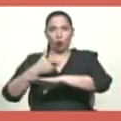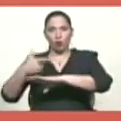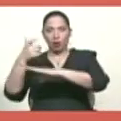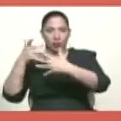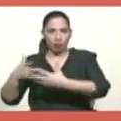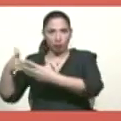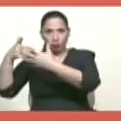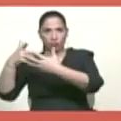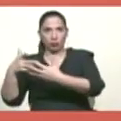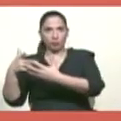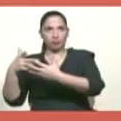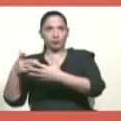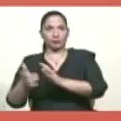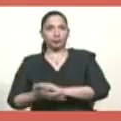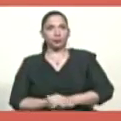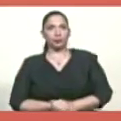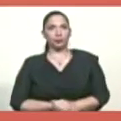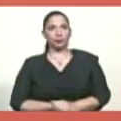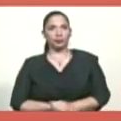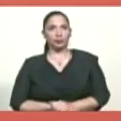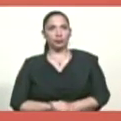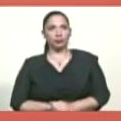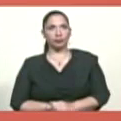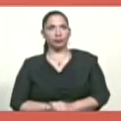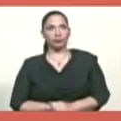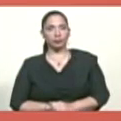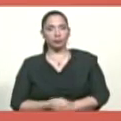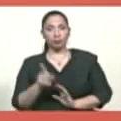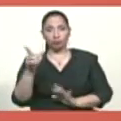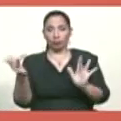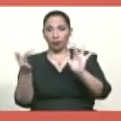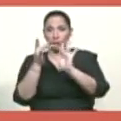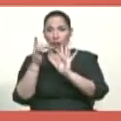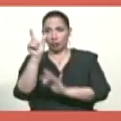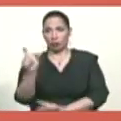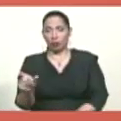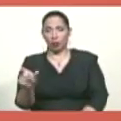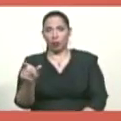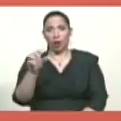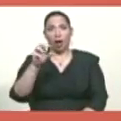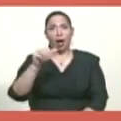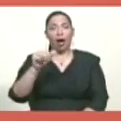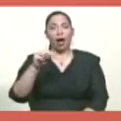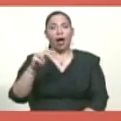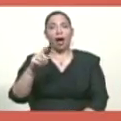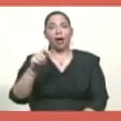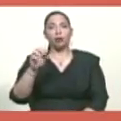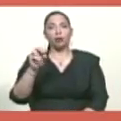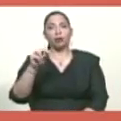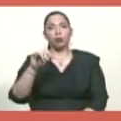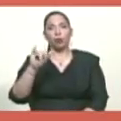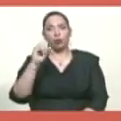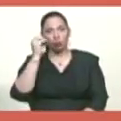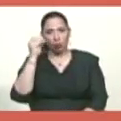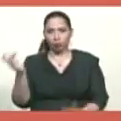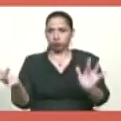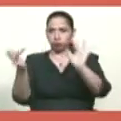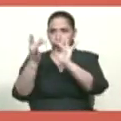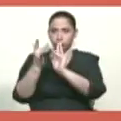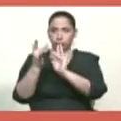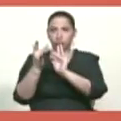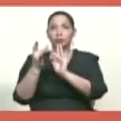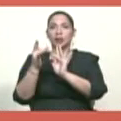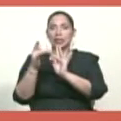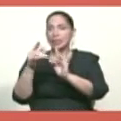los Estados Unidos de Norteamérica. En ese contacto con Antonio Rivero, enlaza de inmediato a García Palomo con la CIA,